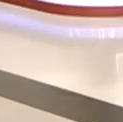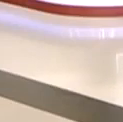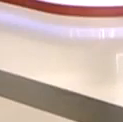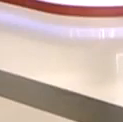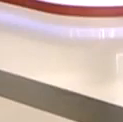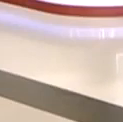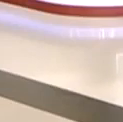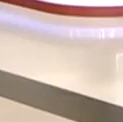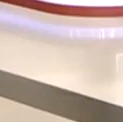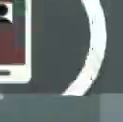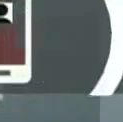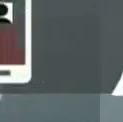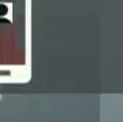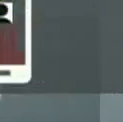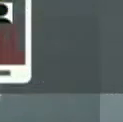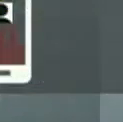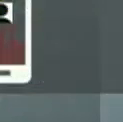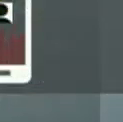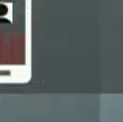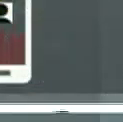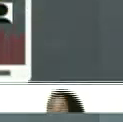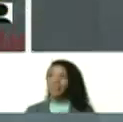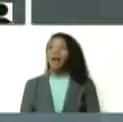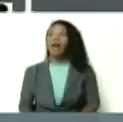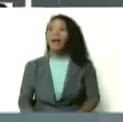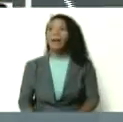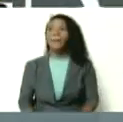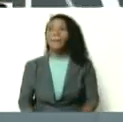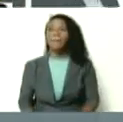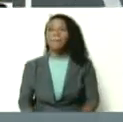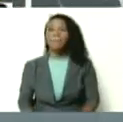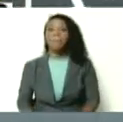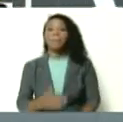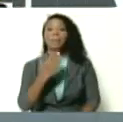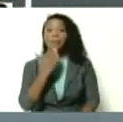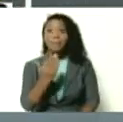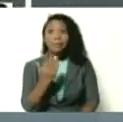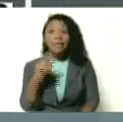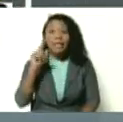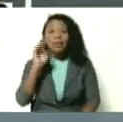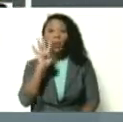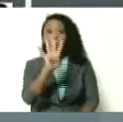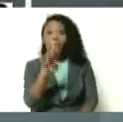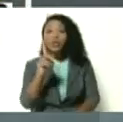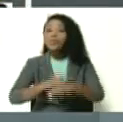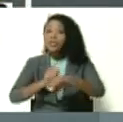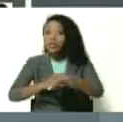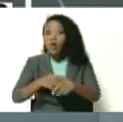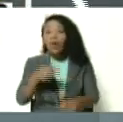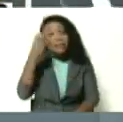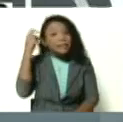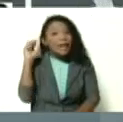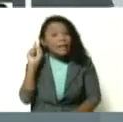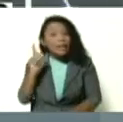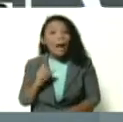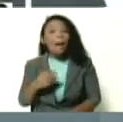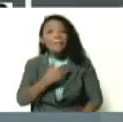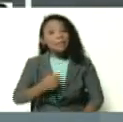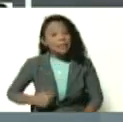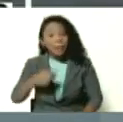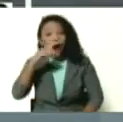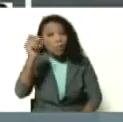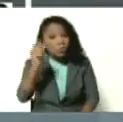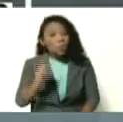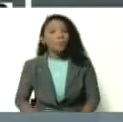Bueno, fíjese, si me lo permite. Hace cuatro minutos hablamos con nuestro canciller, la instrucción de nuestro presidente Nicolás